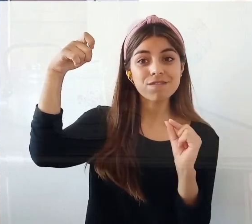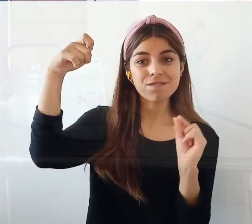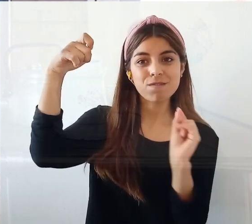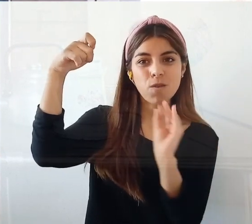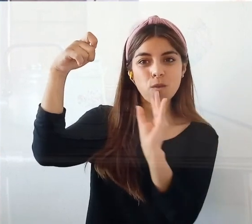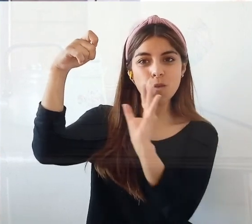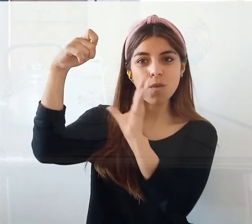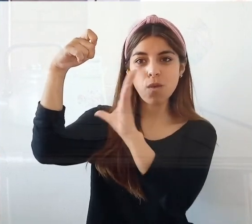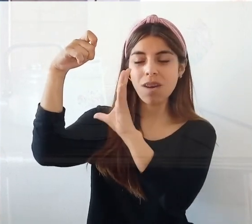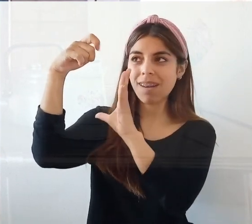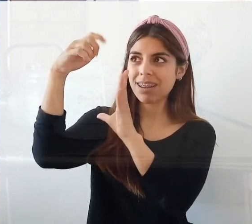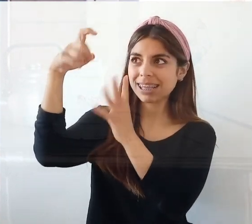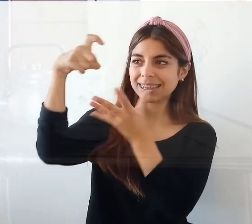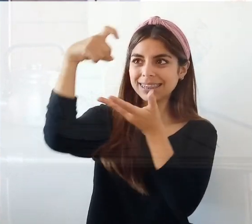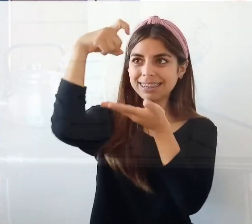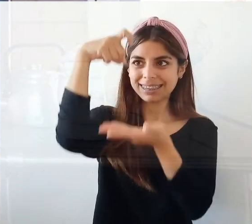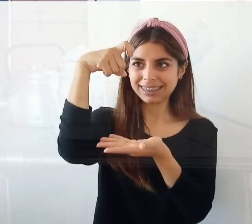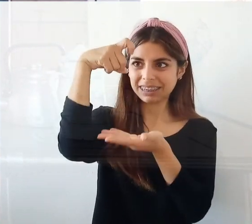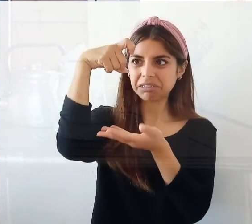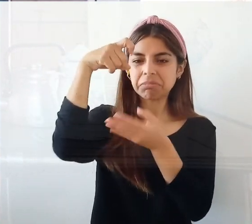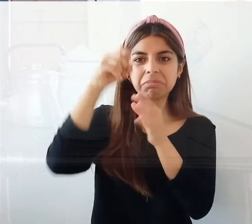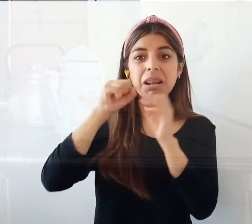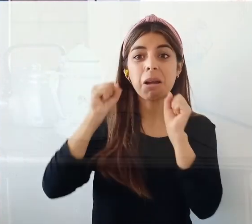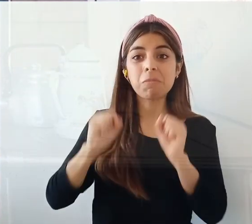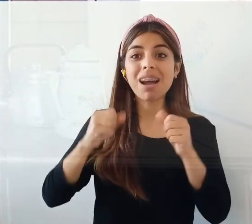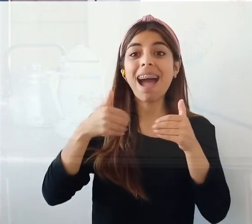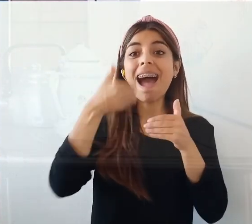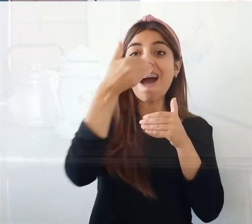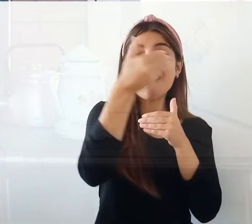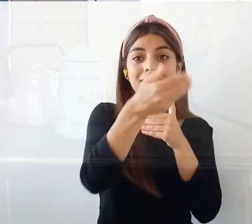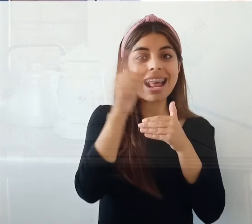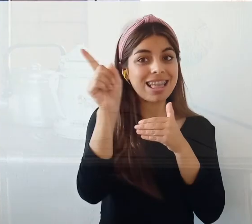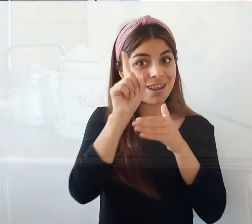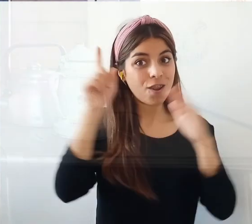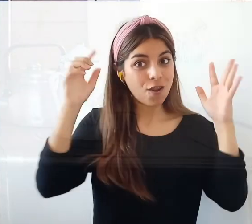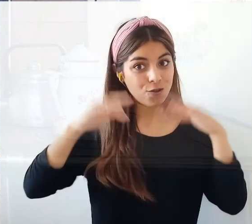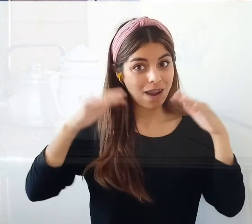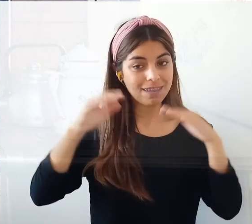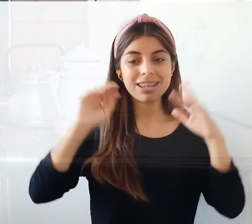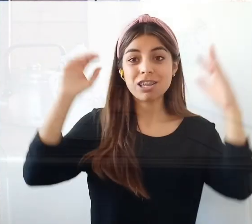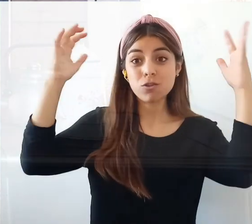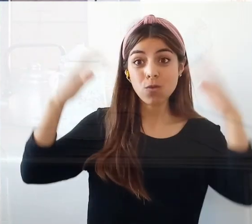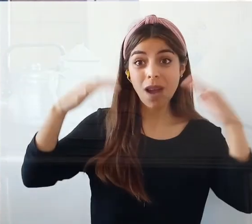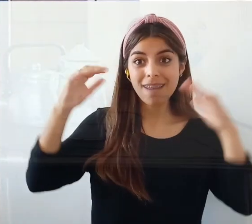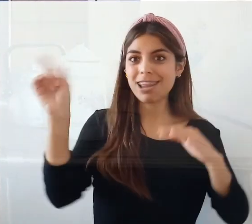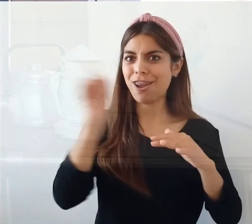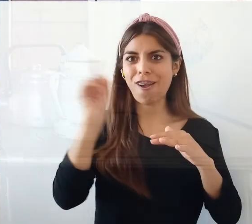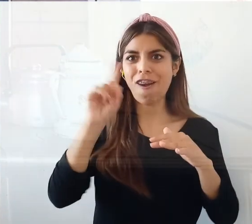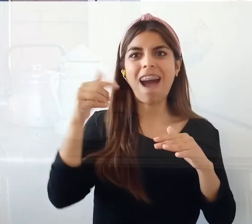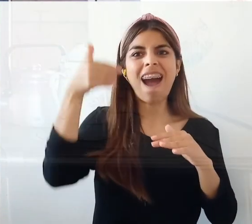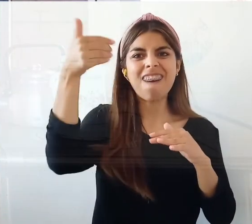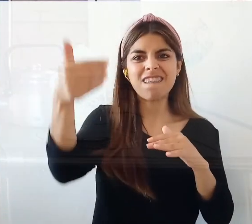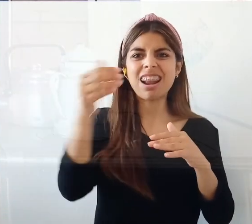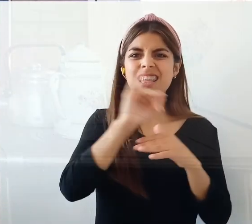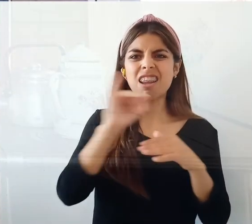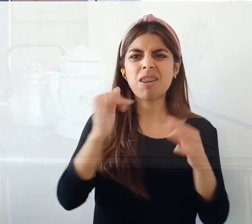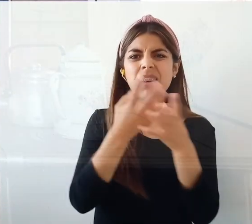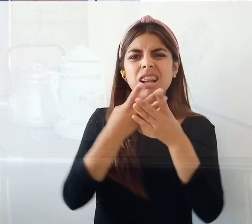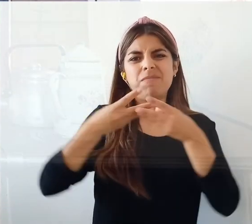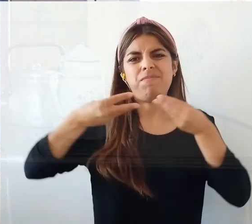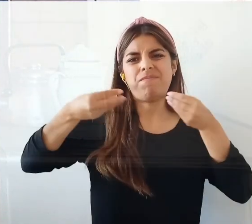Uno lo saca y lo puede dejar afuera si no llueve en la noche. Sí, porque si llueve no lo tiene que dejar afuera porque si no se negrea.